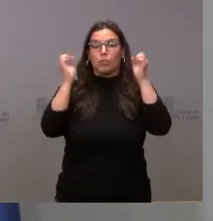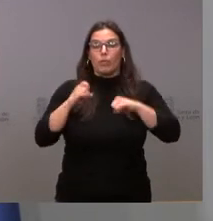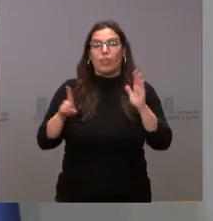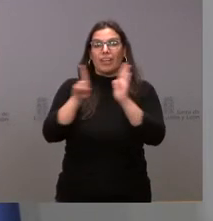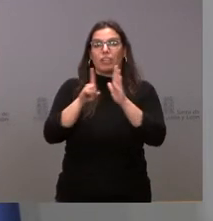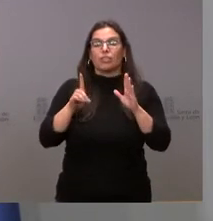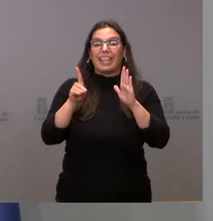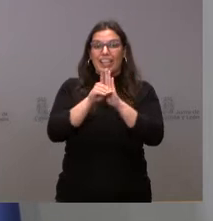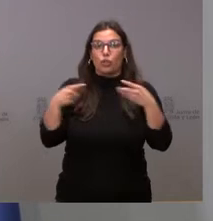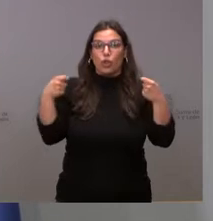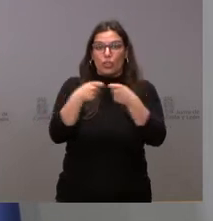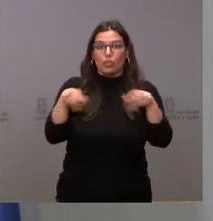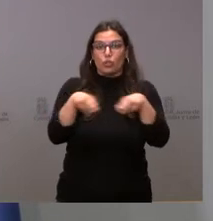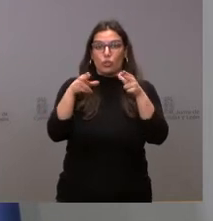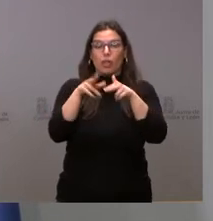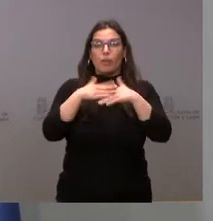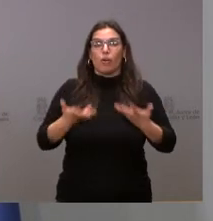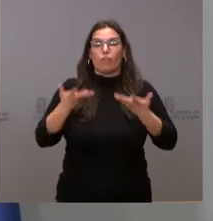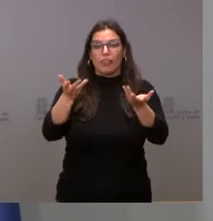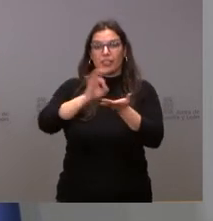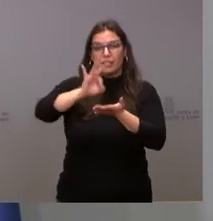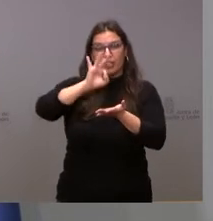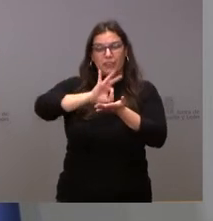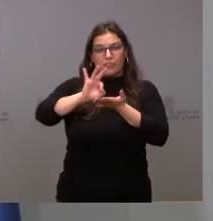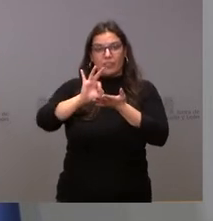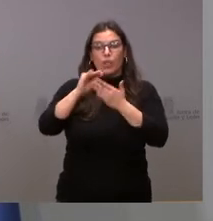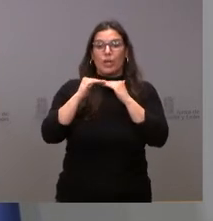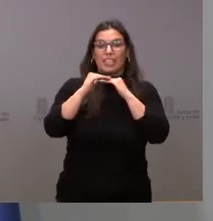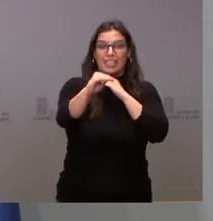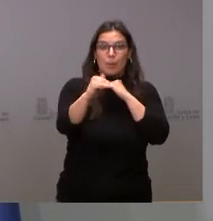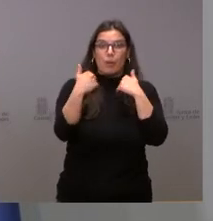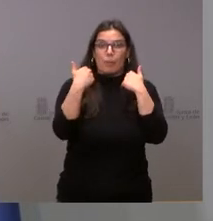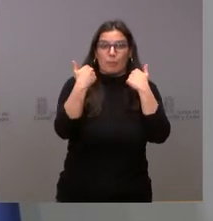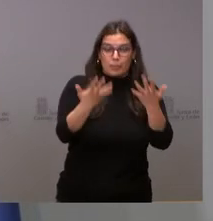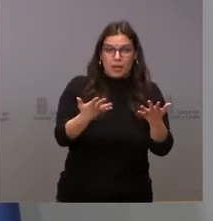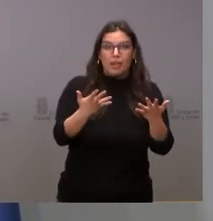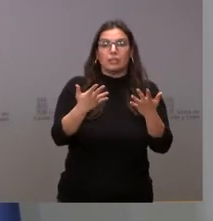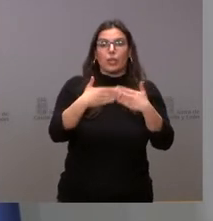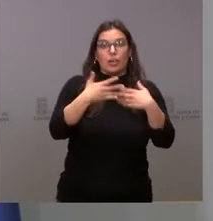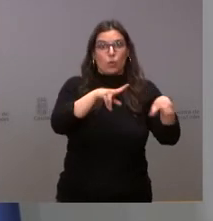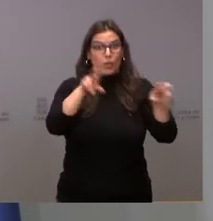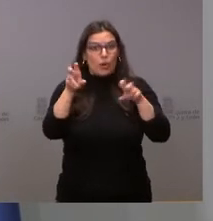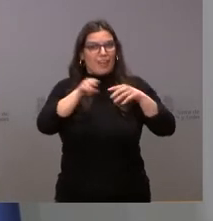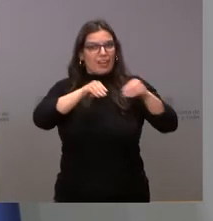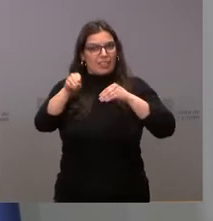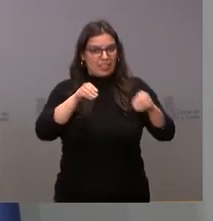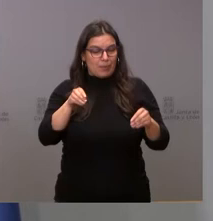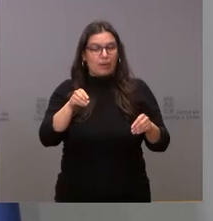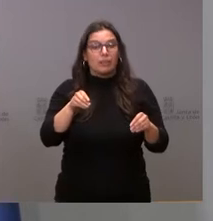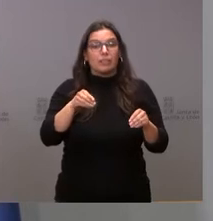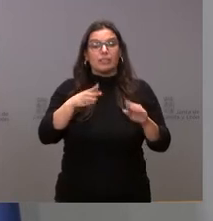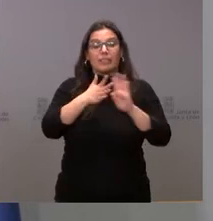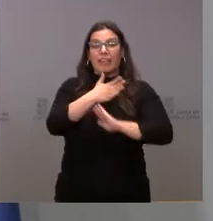conciertos sociales para favorecer una prestación de servicios más estable, innovadora y flexible. Con ello, lo que se